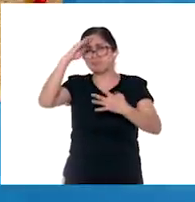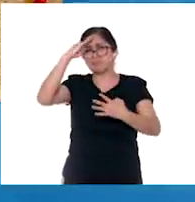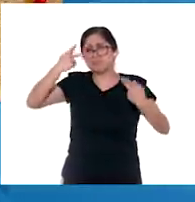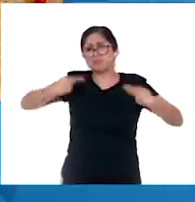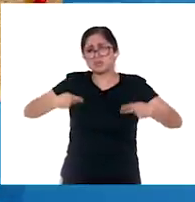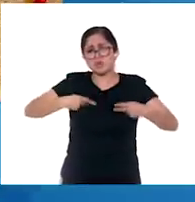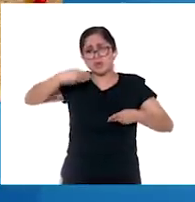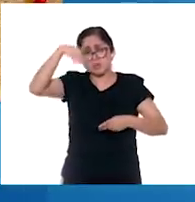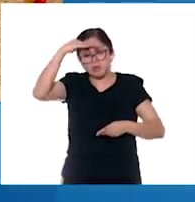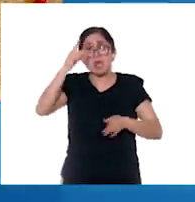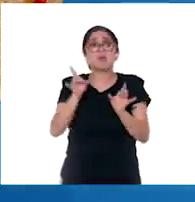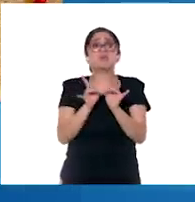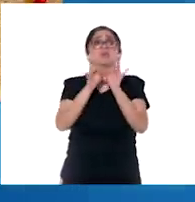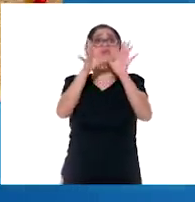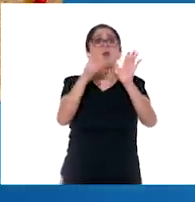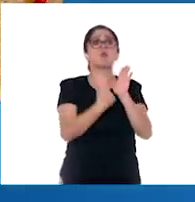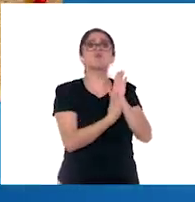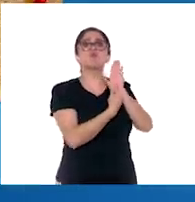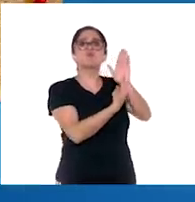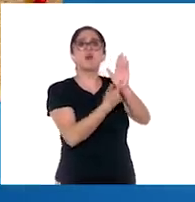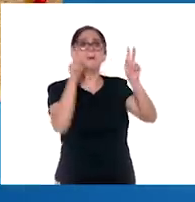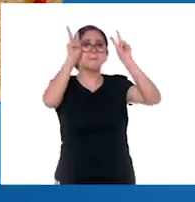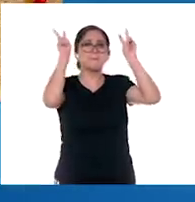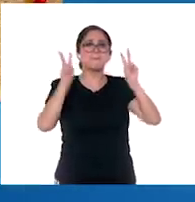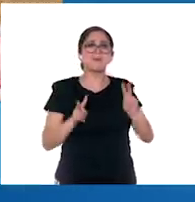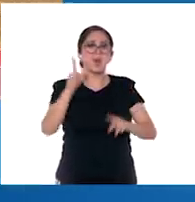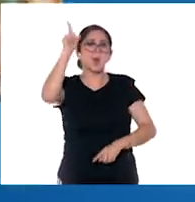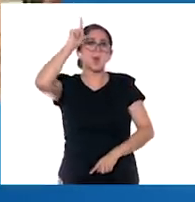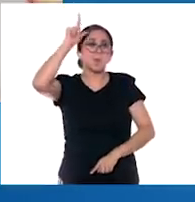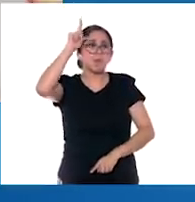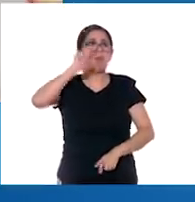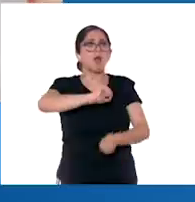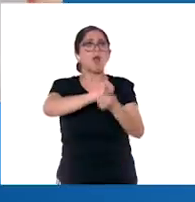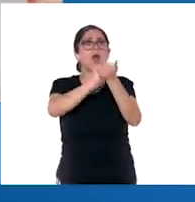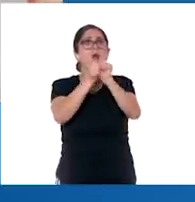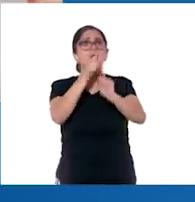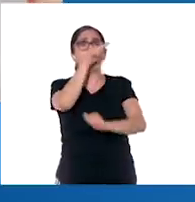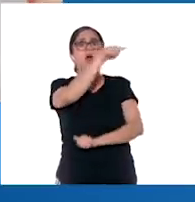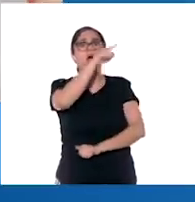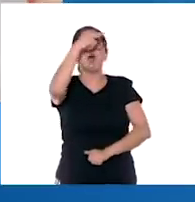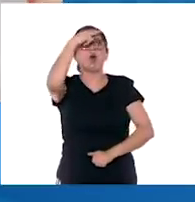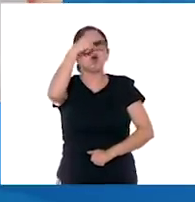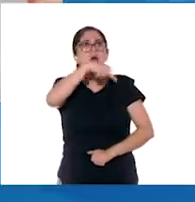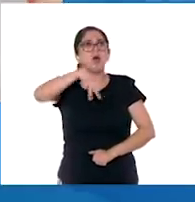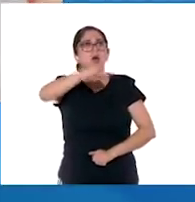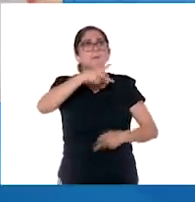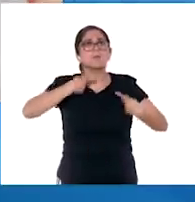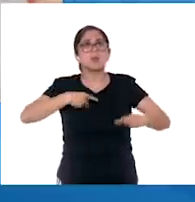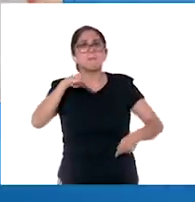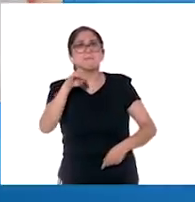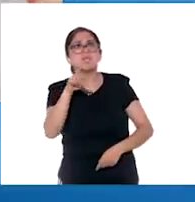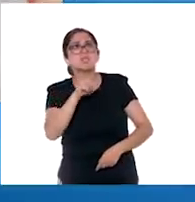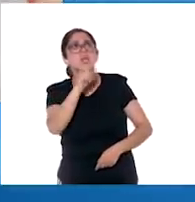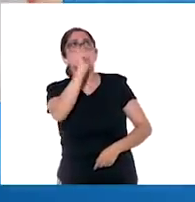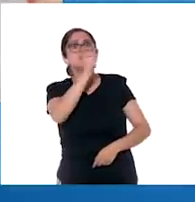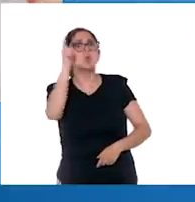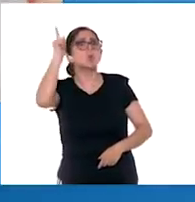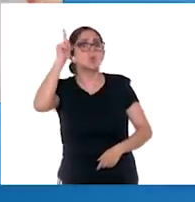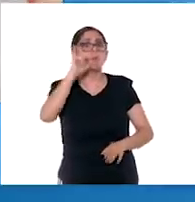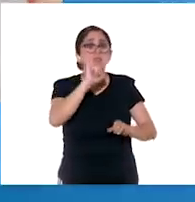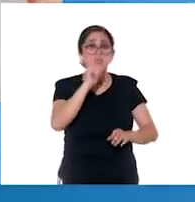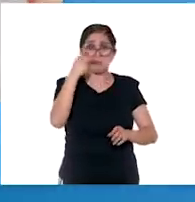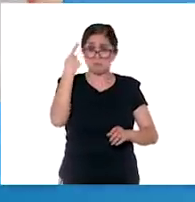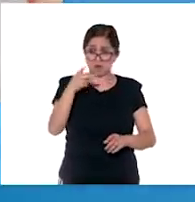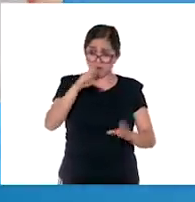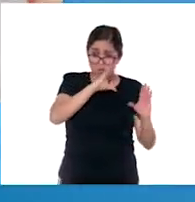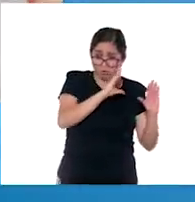aparición de la Virgen de Guadalupe favoreció a que los indígenas se identificaran con la nueva fe. Aún así, la labor evangelizadora fue complicada, pues los